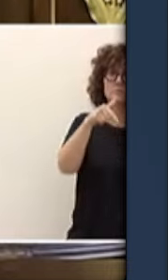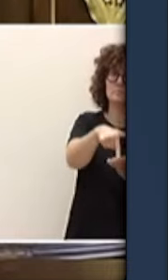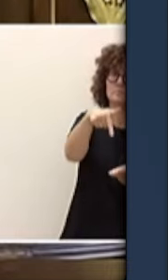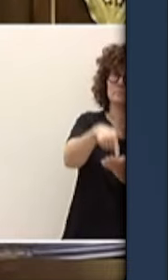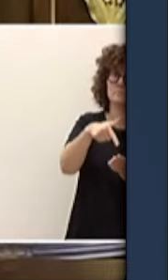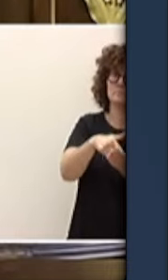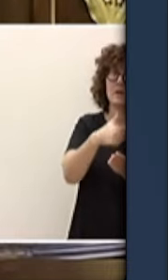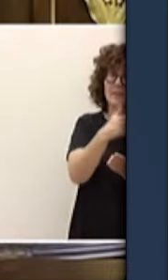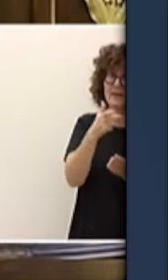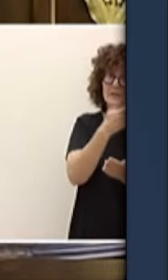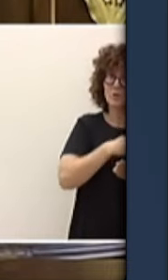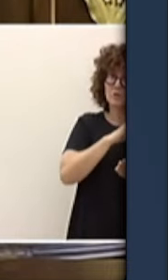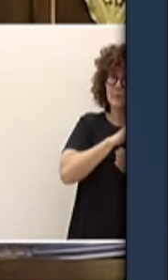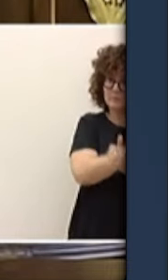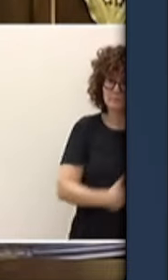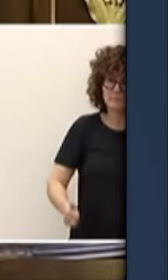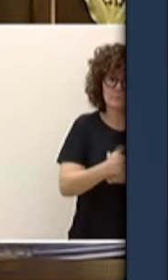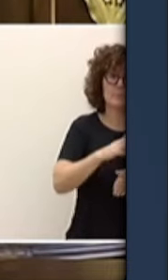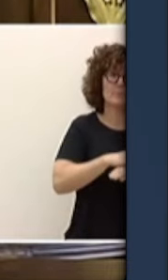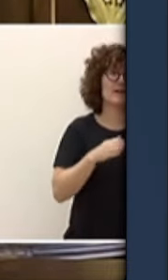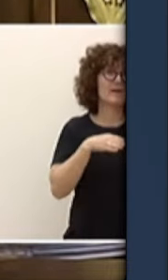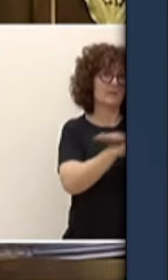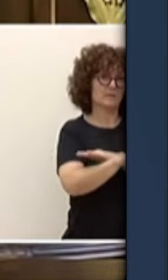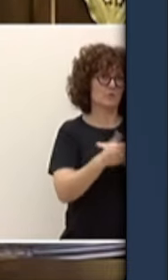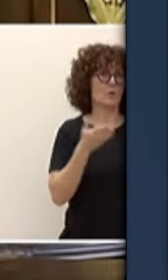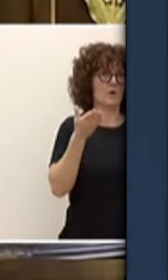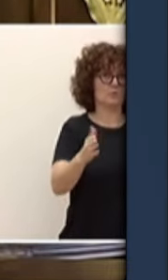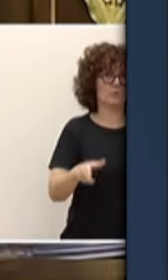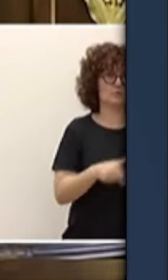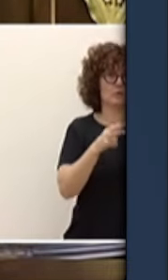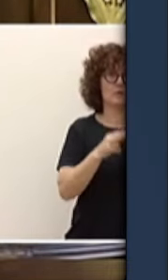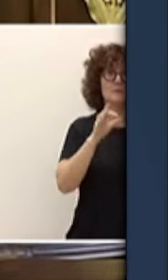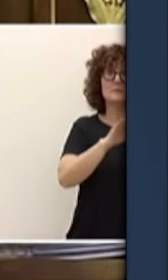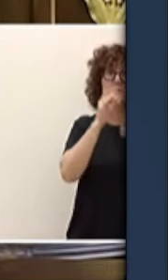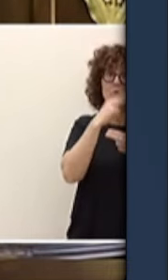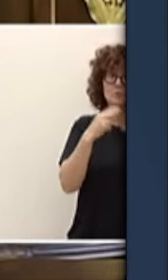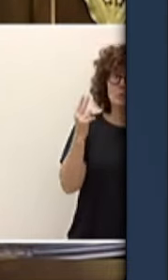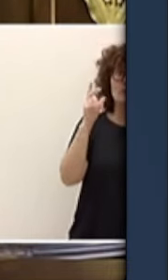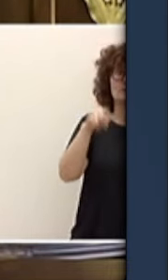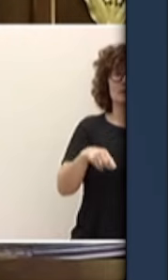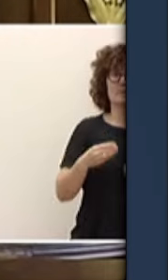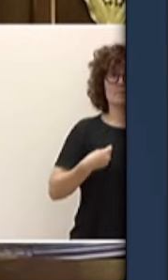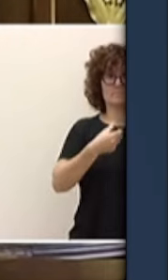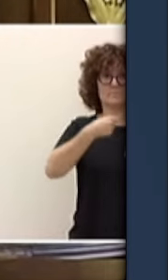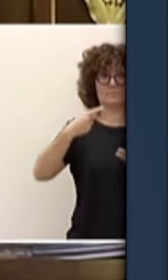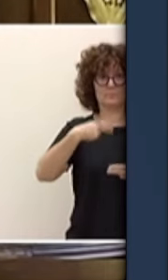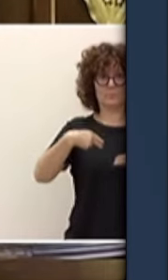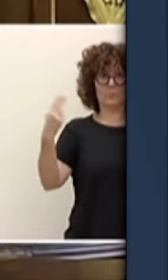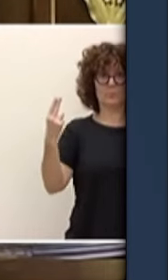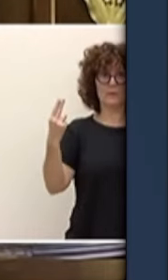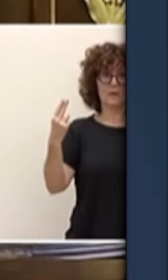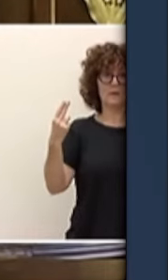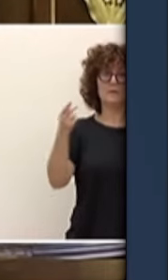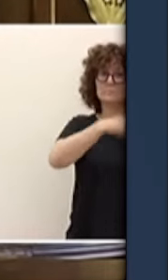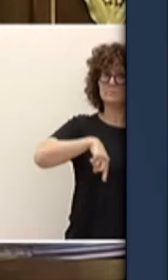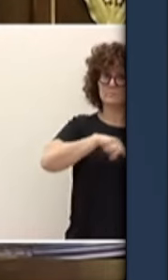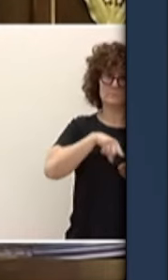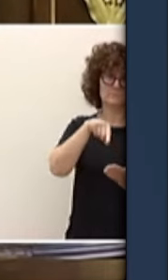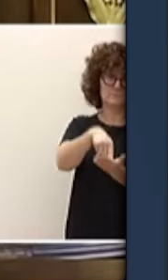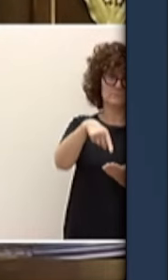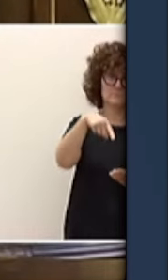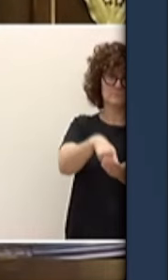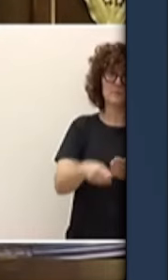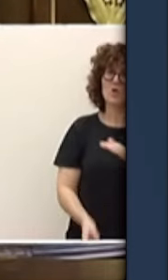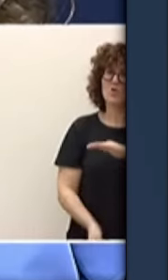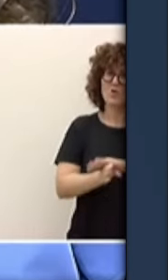a los servicios públicos y a la vivienda pública y por supuesto seguiremos exigiendo una profunda reforma fiscal dirigida sobre todo a